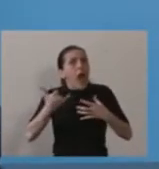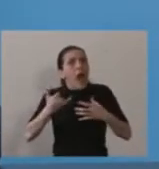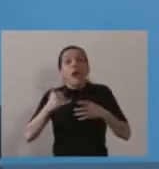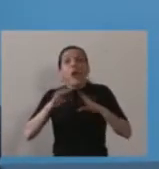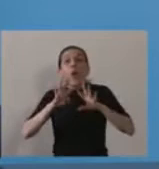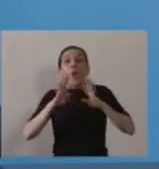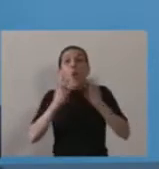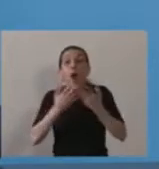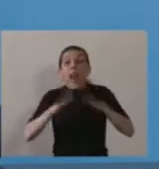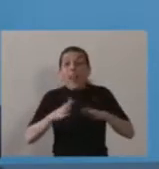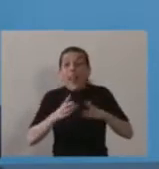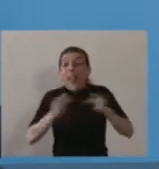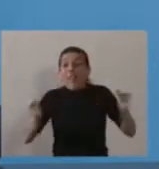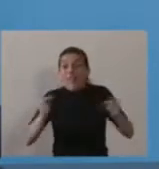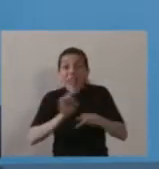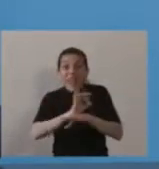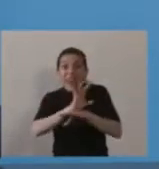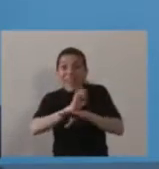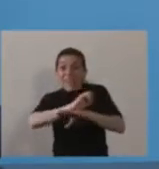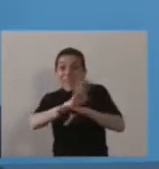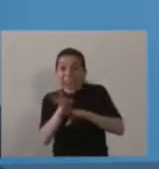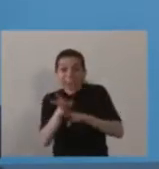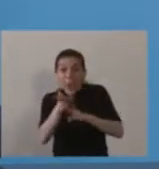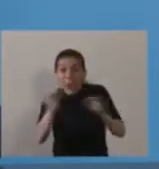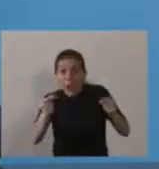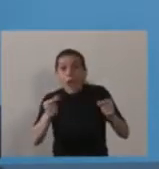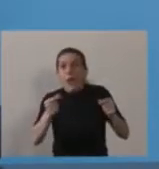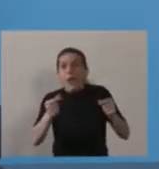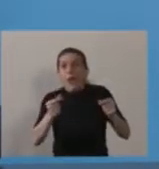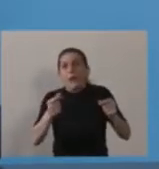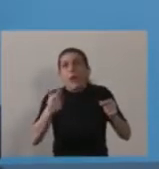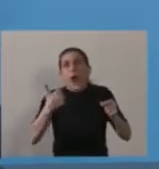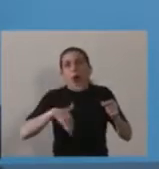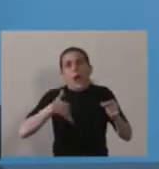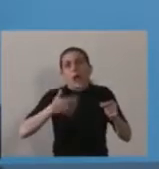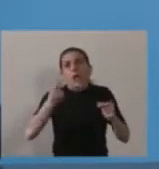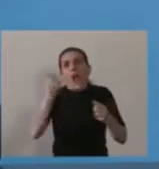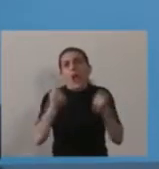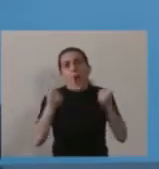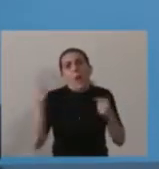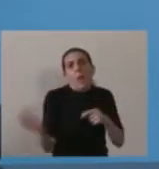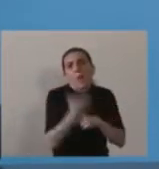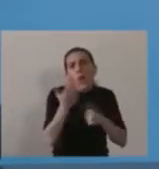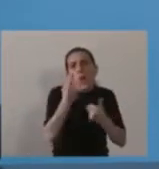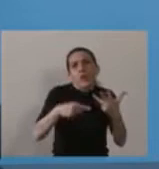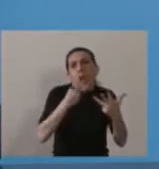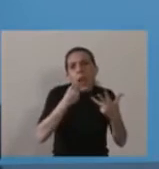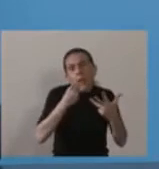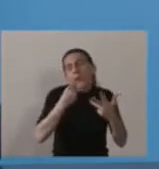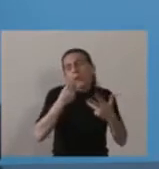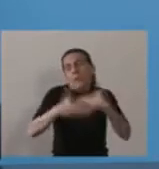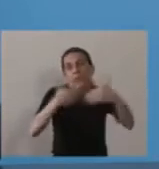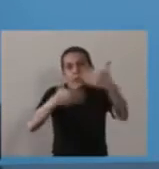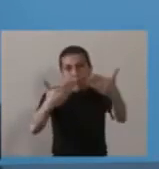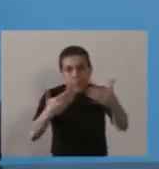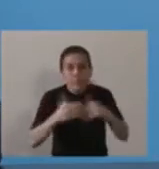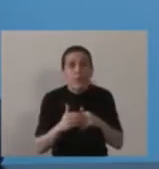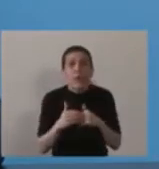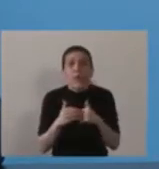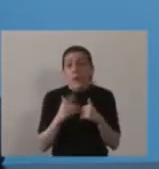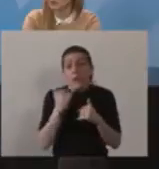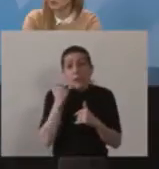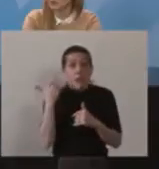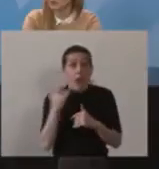una relevancia singular, que es toda la actividad dedicada a la producción de alimentos. Así que dicho esto,